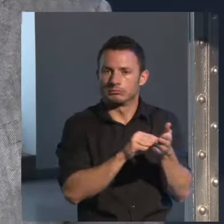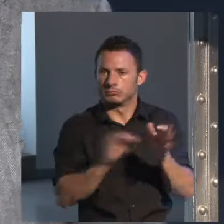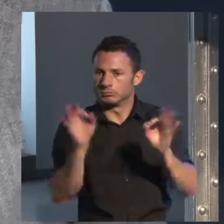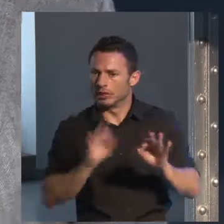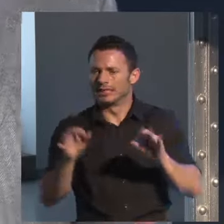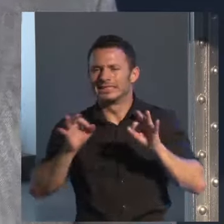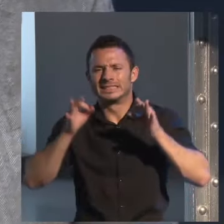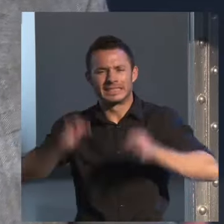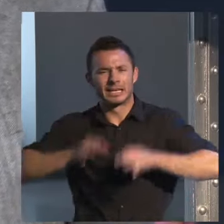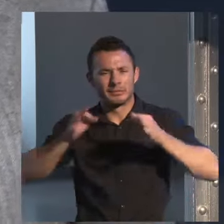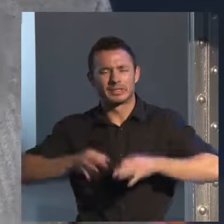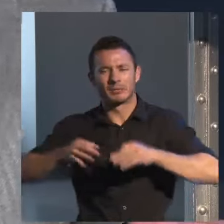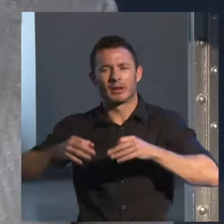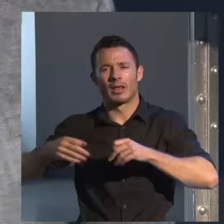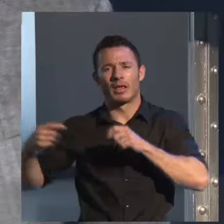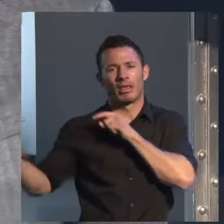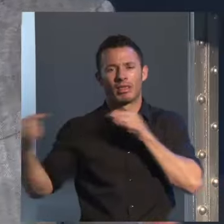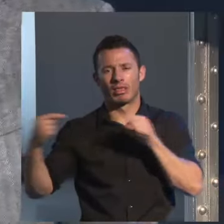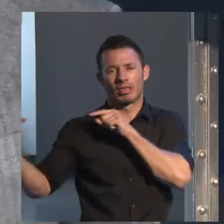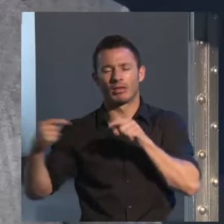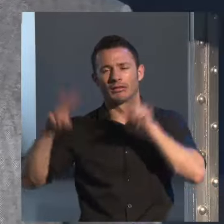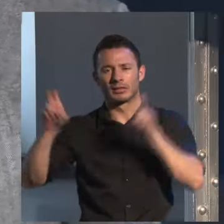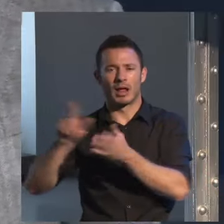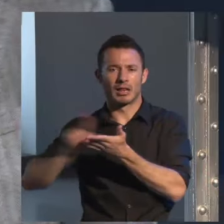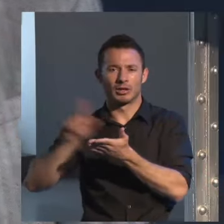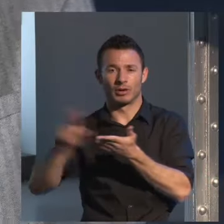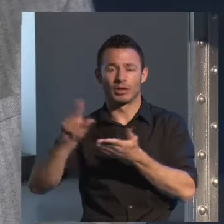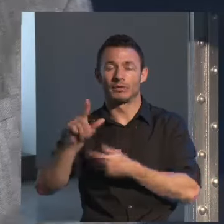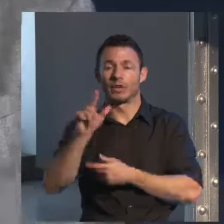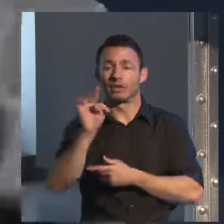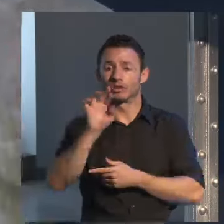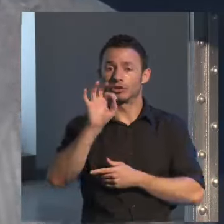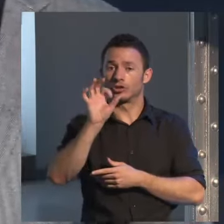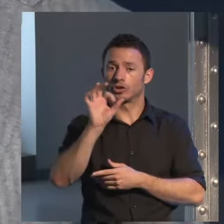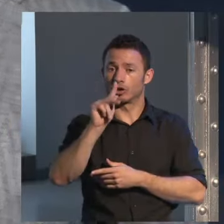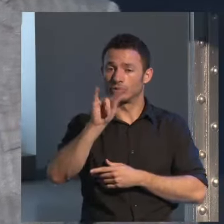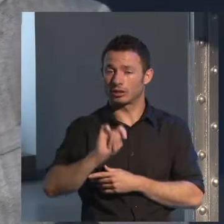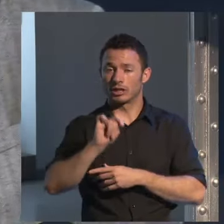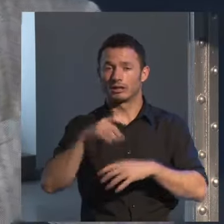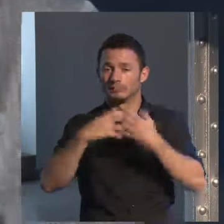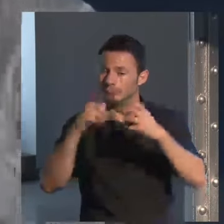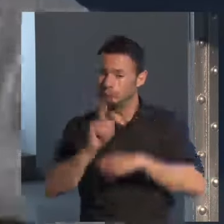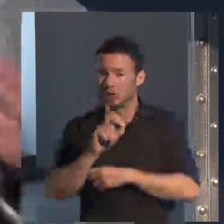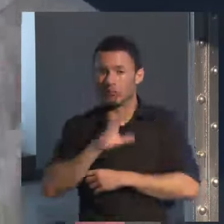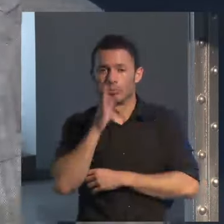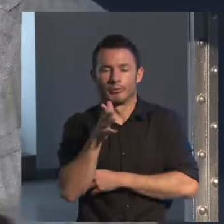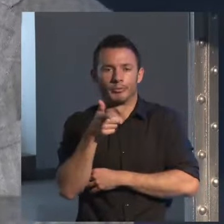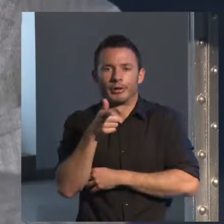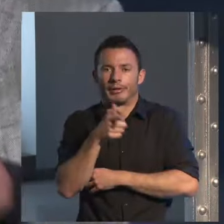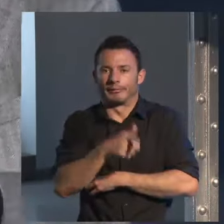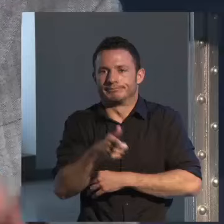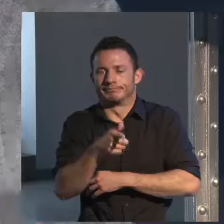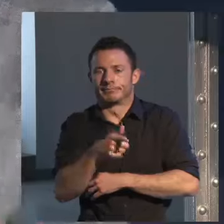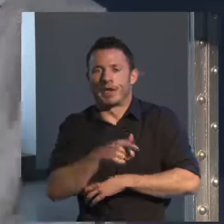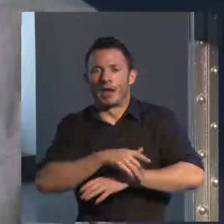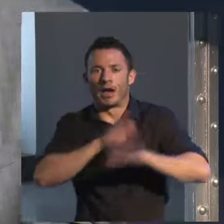carácter literario. Trotsky no funcionaba, no porque Trotsky fuera más trotskista o menos trotskista, o más antistalinista o menos... No,